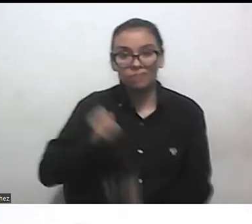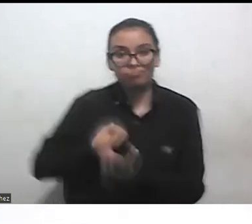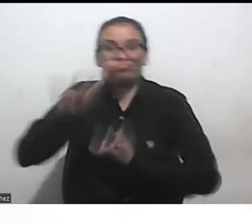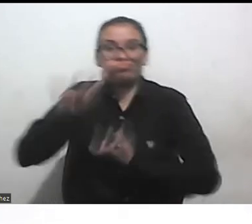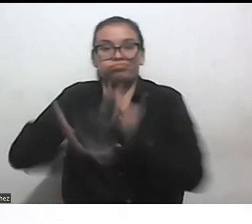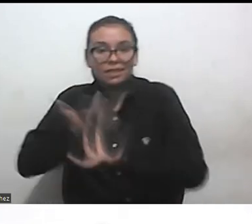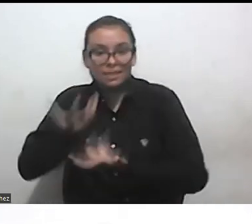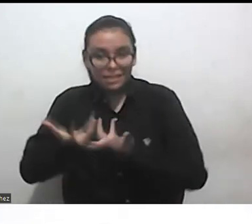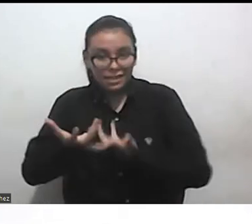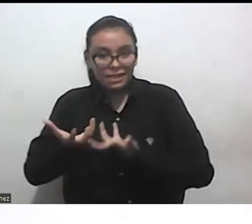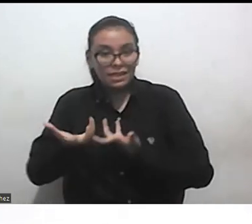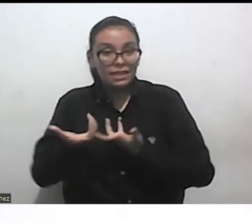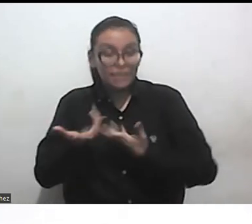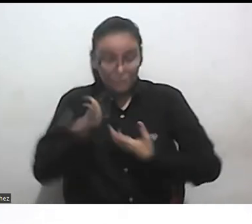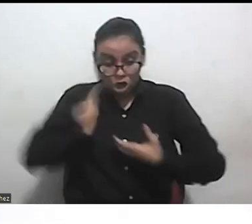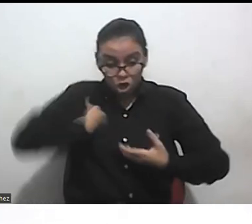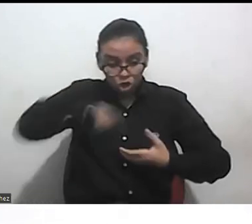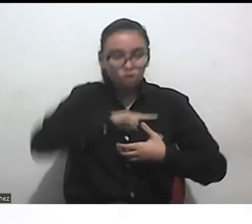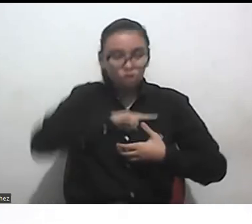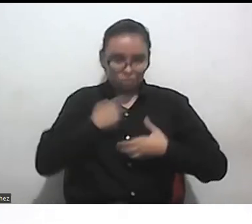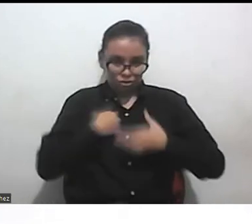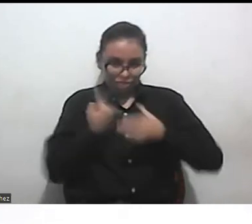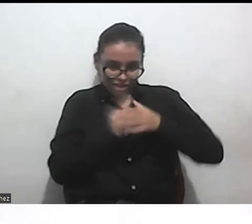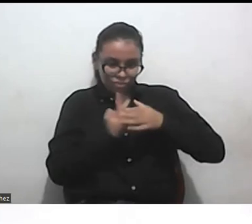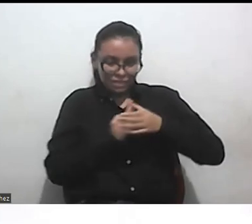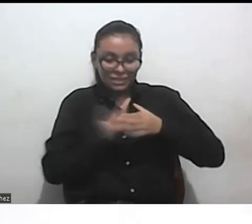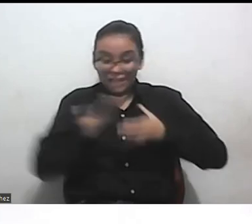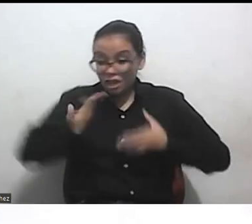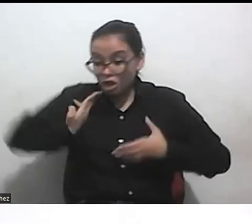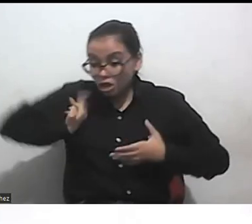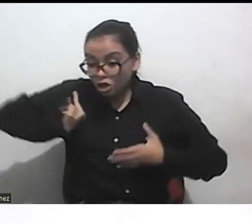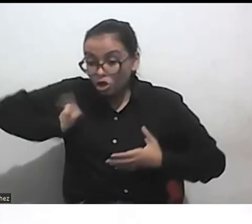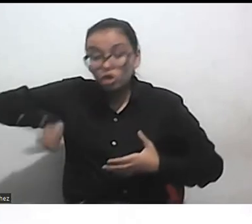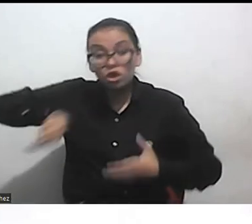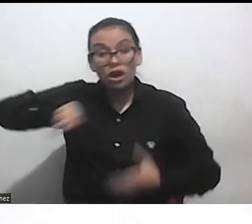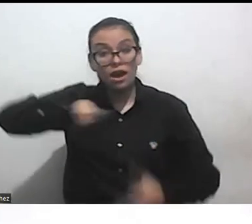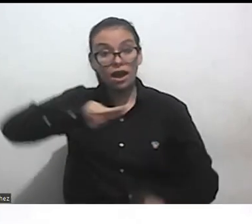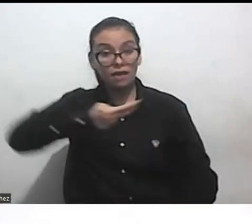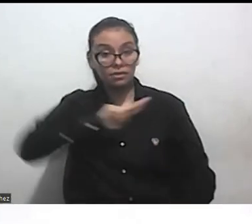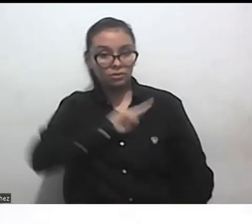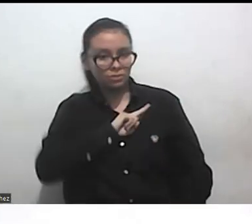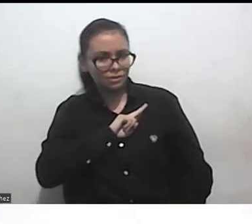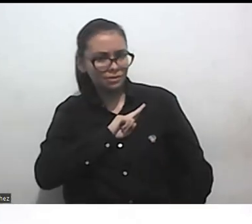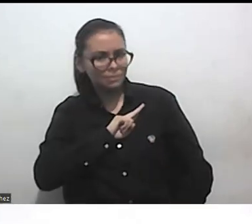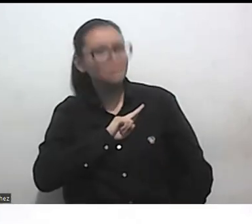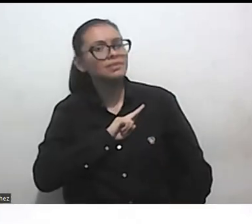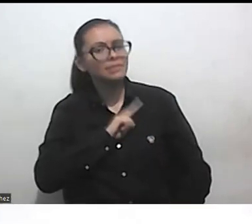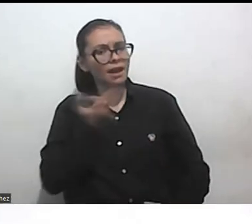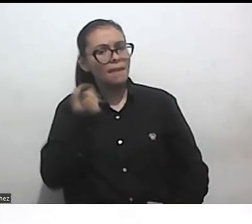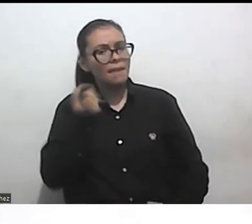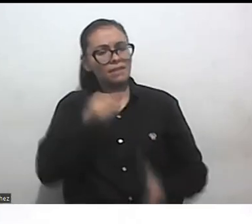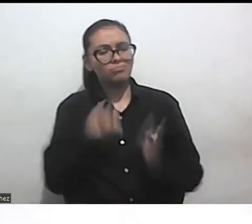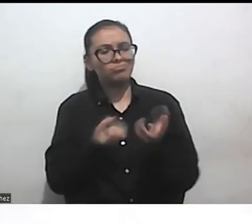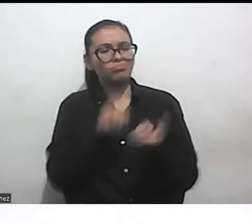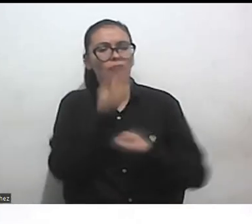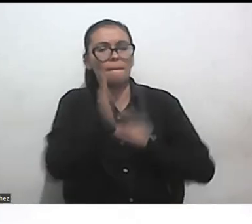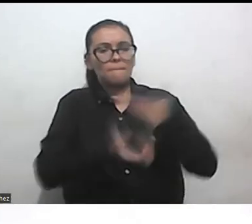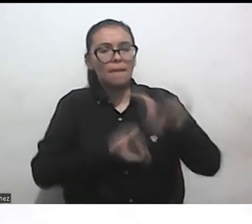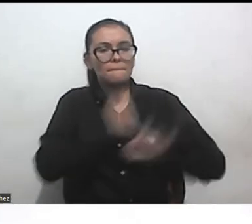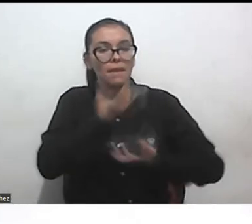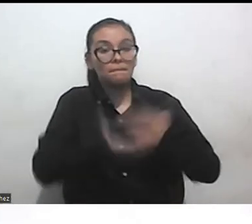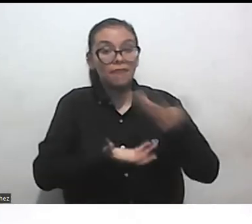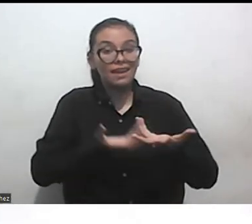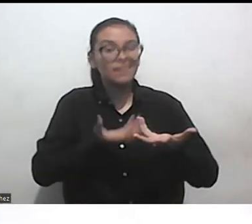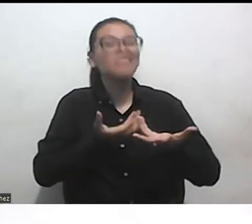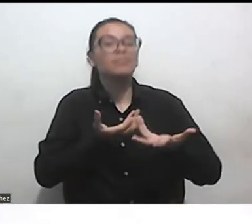como autista nosotras seamos las personas que estamos involucradas directamente en la producción y